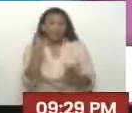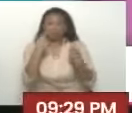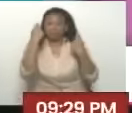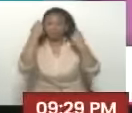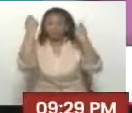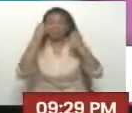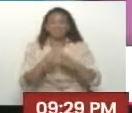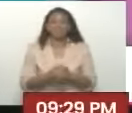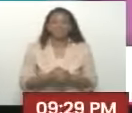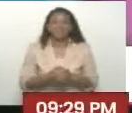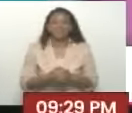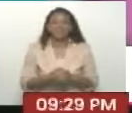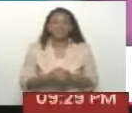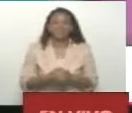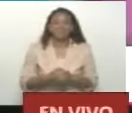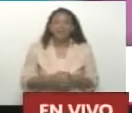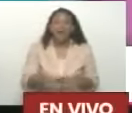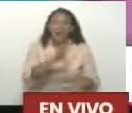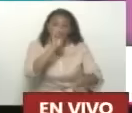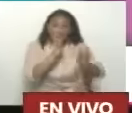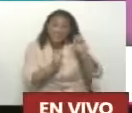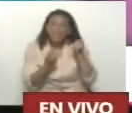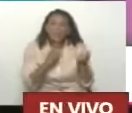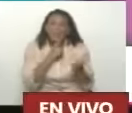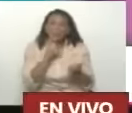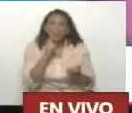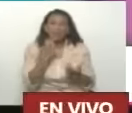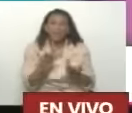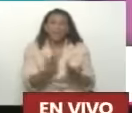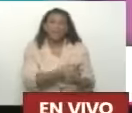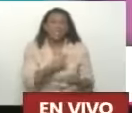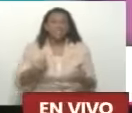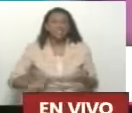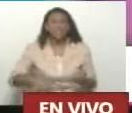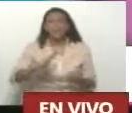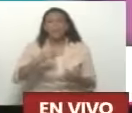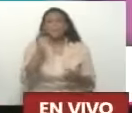Mira, aprende cómo se dice patarucos en chino.